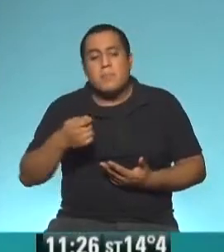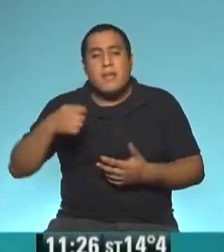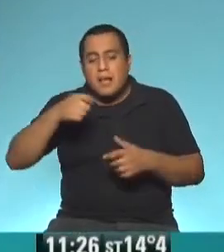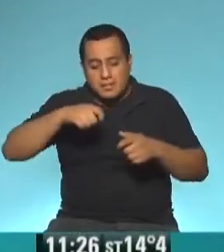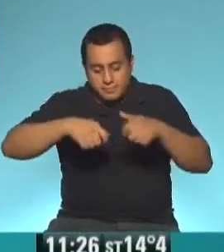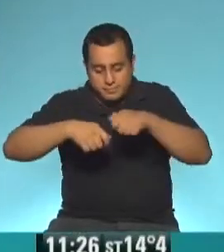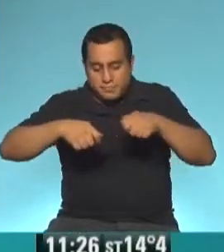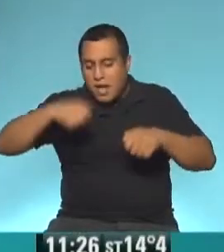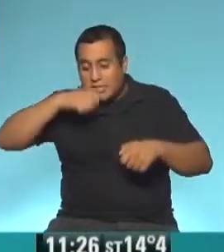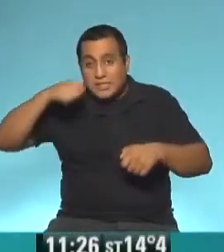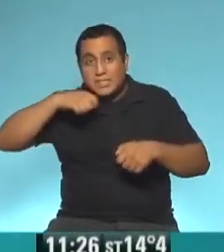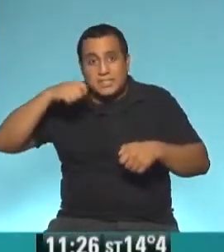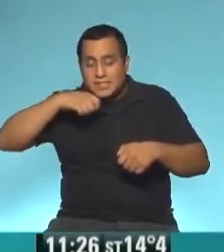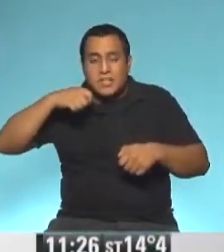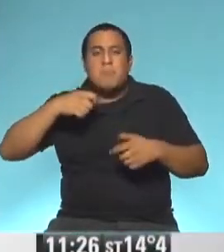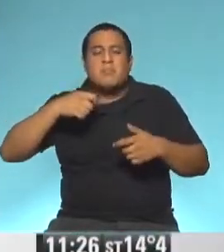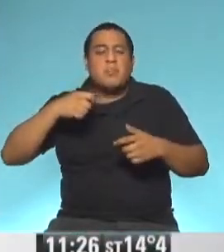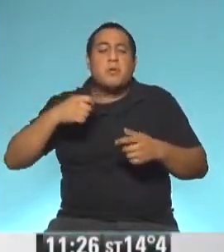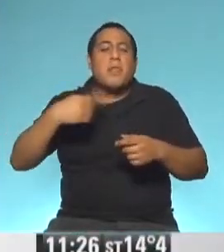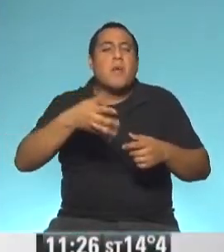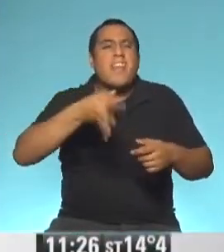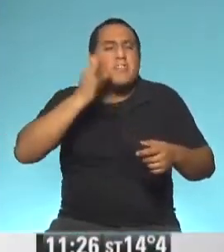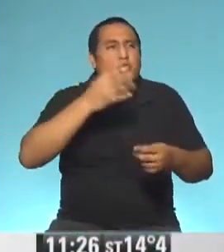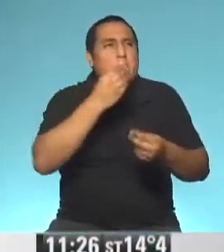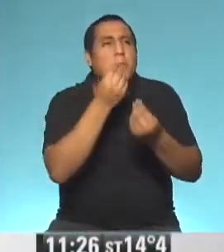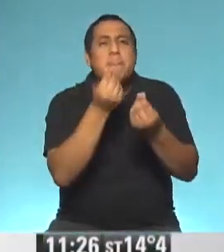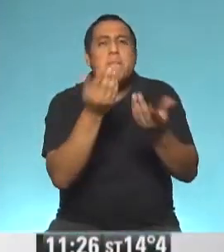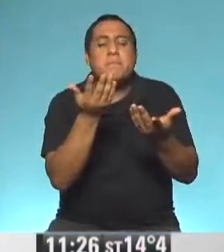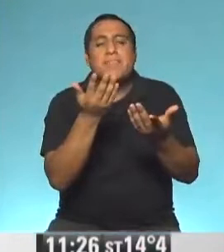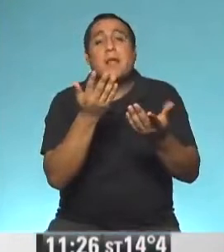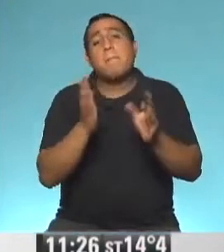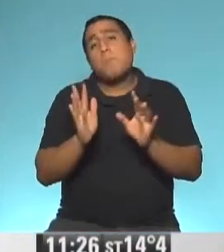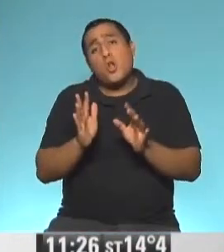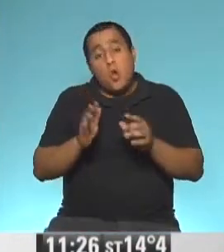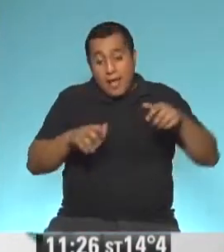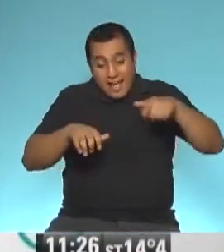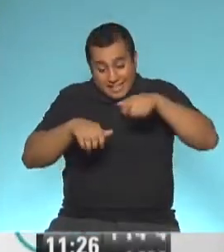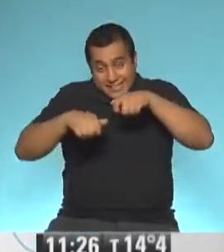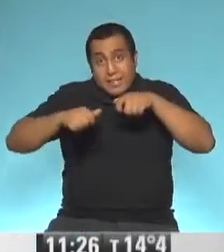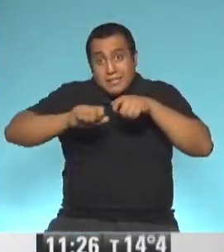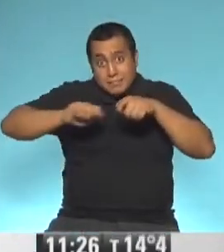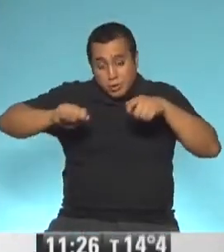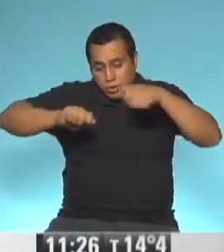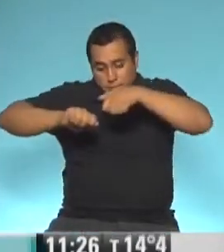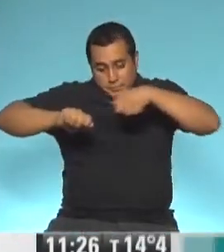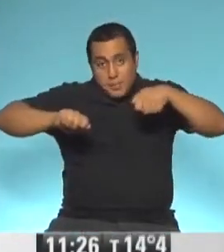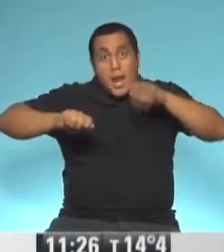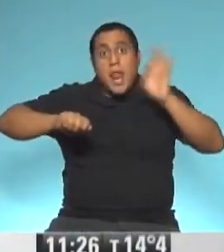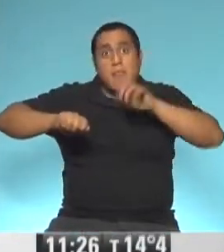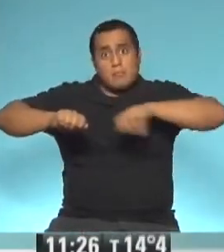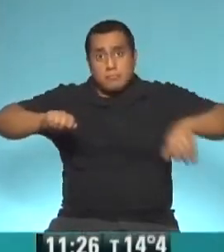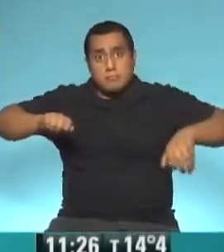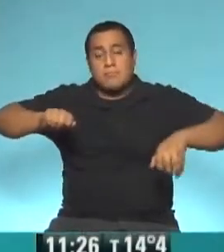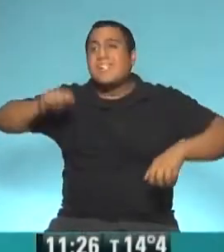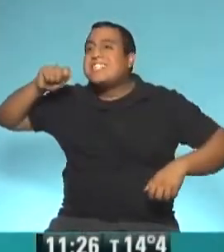sin pasta dental. Porque el secreto del cepillado es que pongamos muy poquitito pasta para que el pelo del cepillo